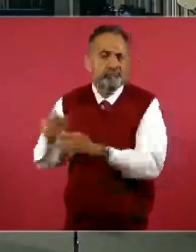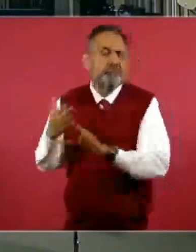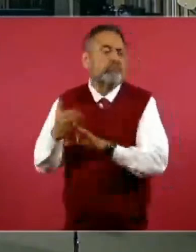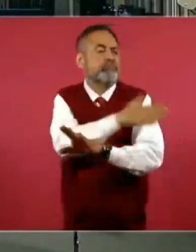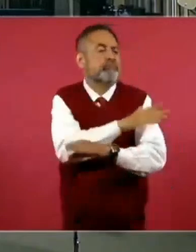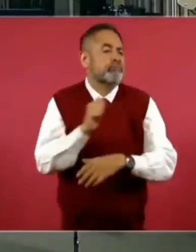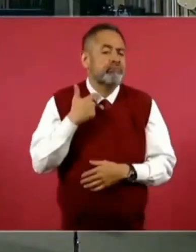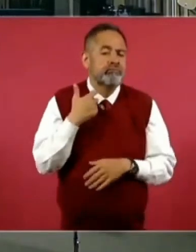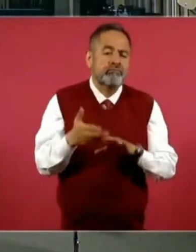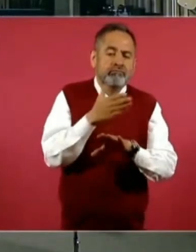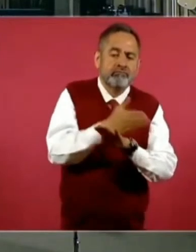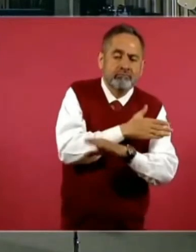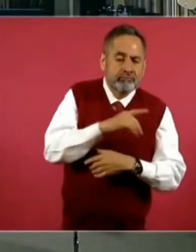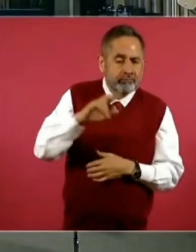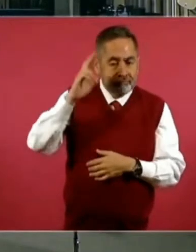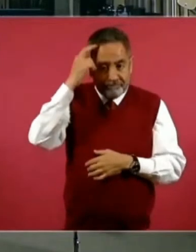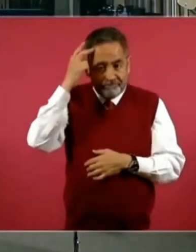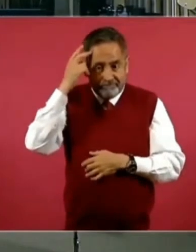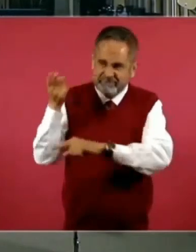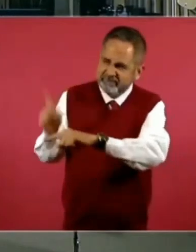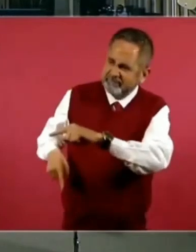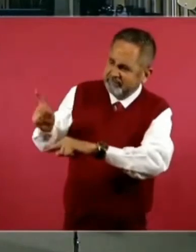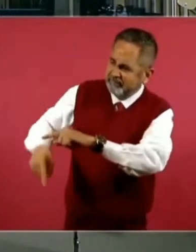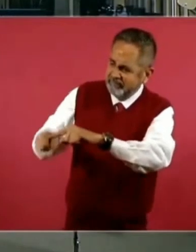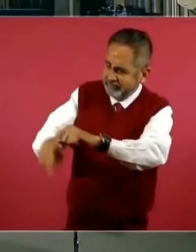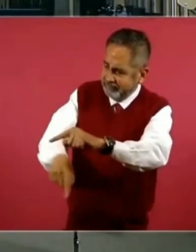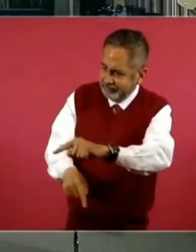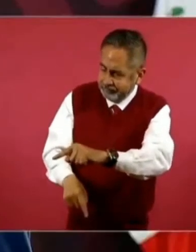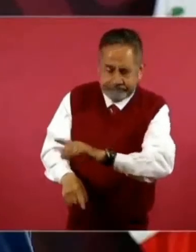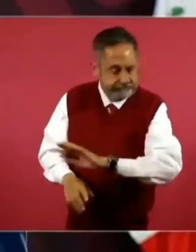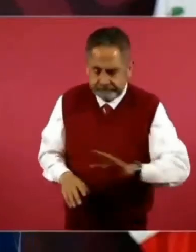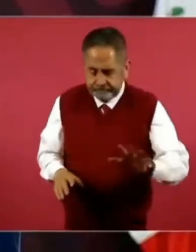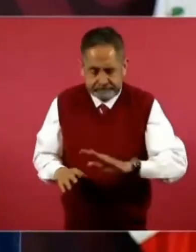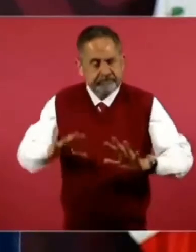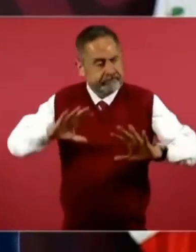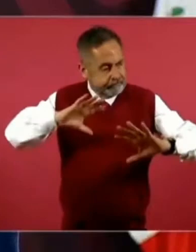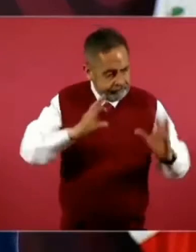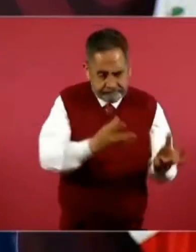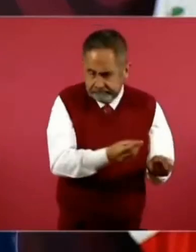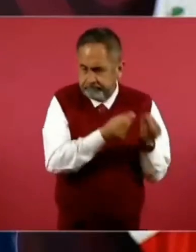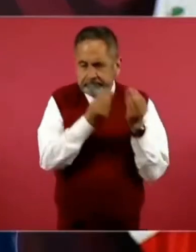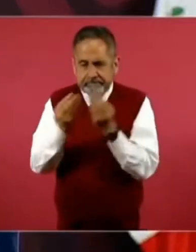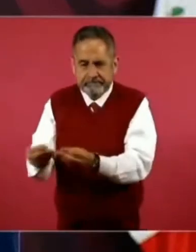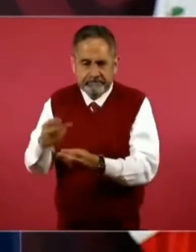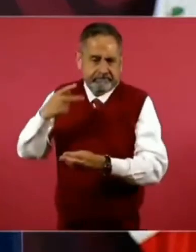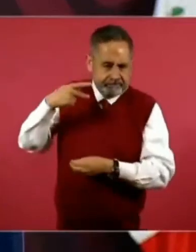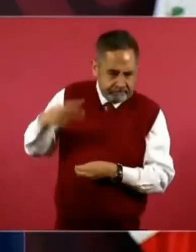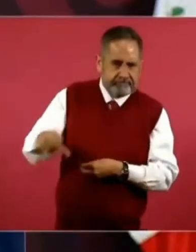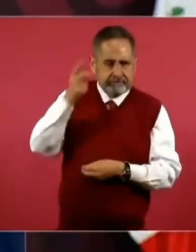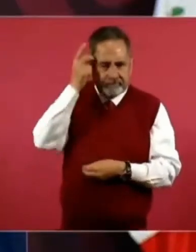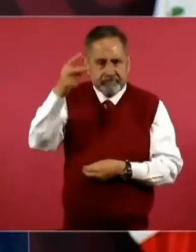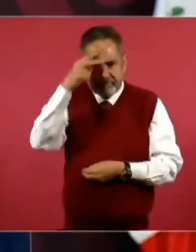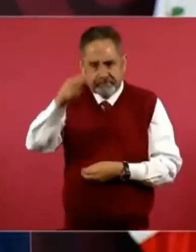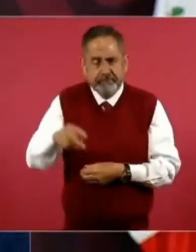durante el porfiriato a una minoría, el 123